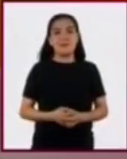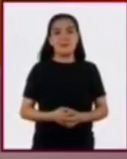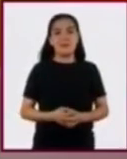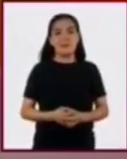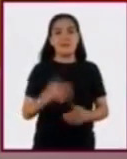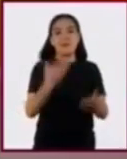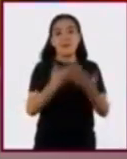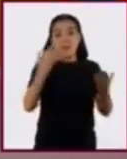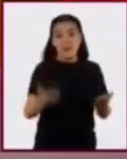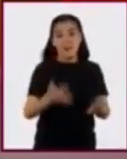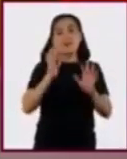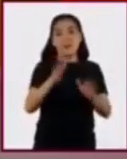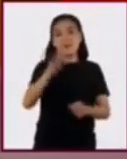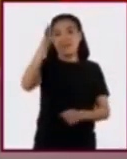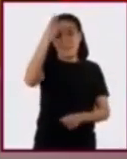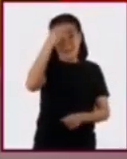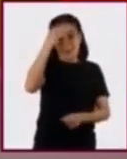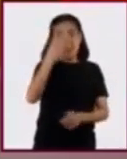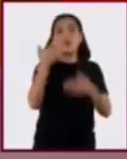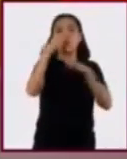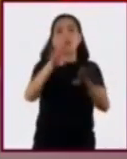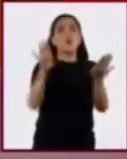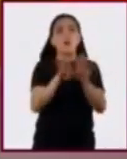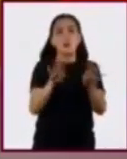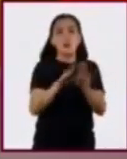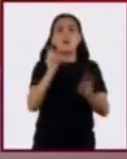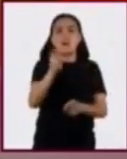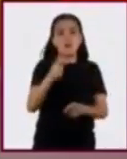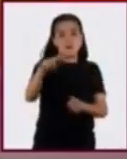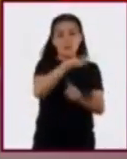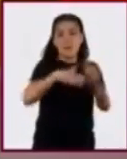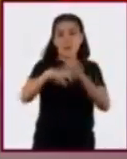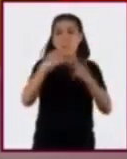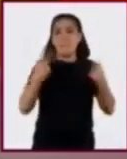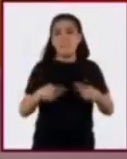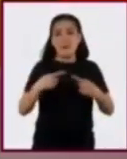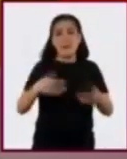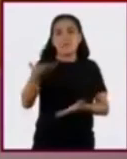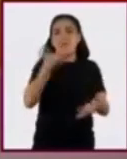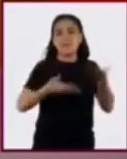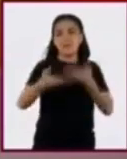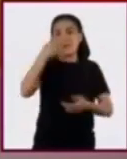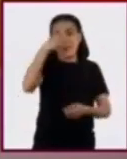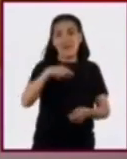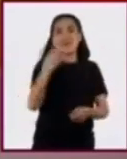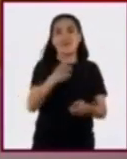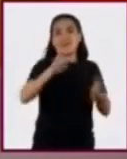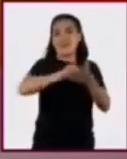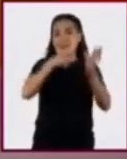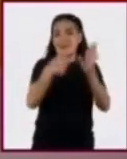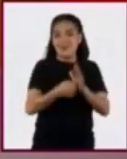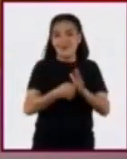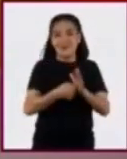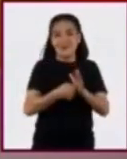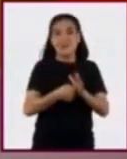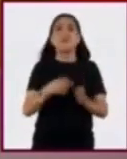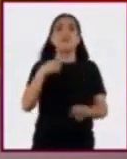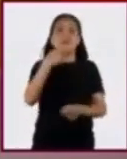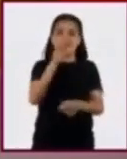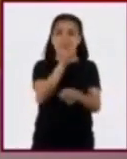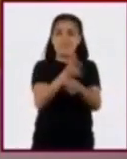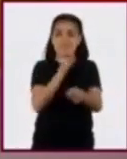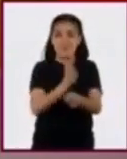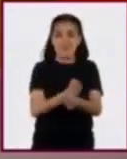Ahora que hemos aprendido sobre cómo los factores sociales interactúan con los sistemas técnicos, les